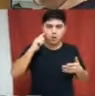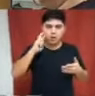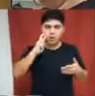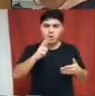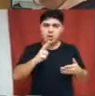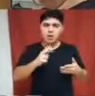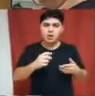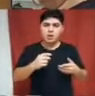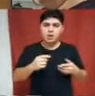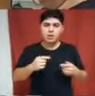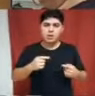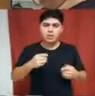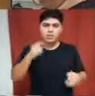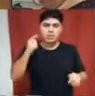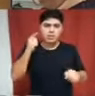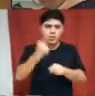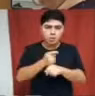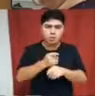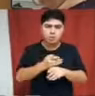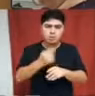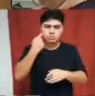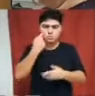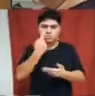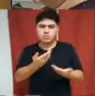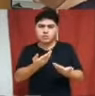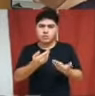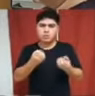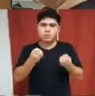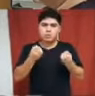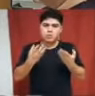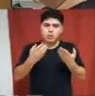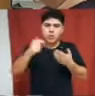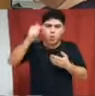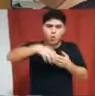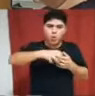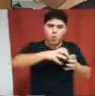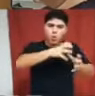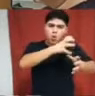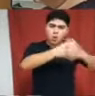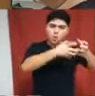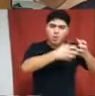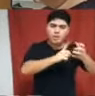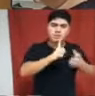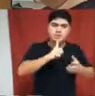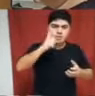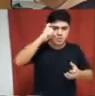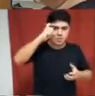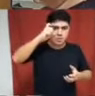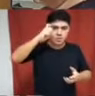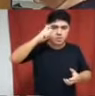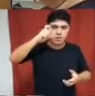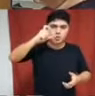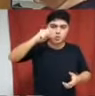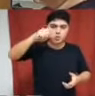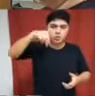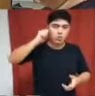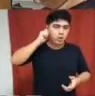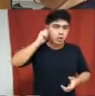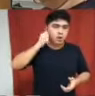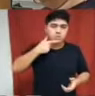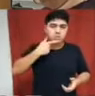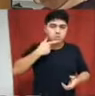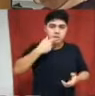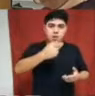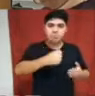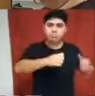no se investigue por qué tenemos una empresa como Tecnogas justamente en bancarrota